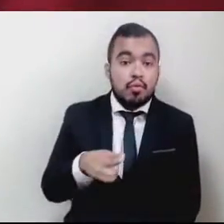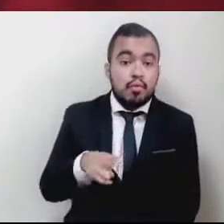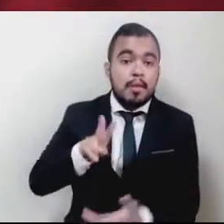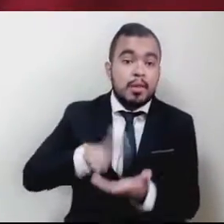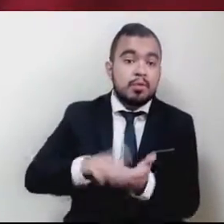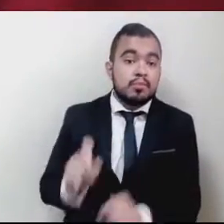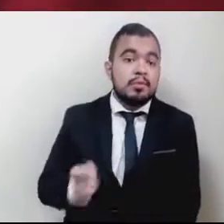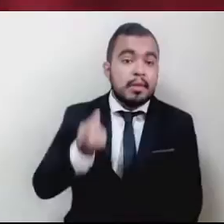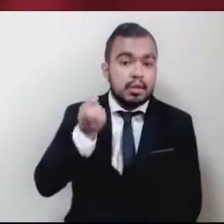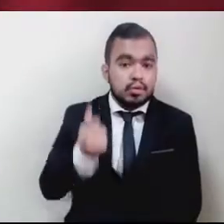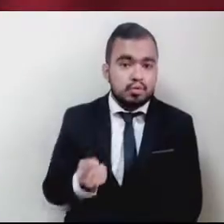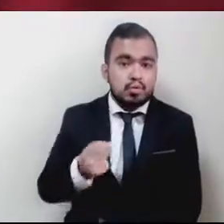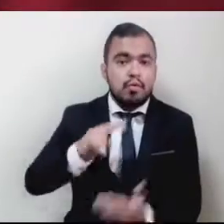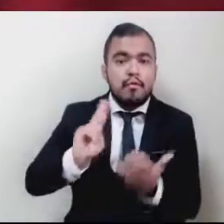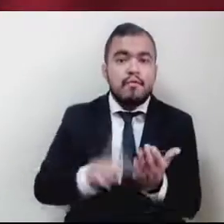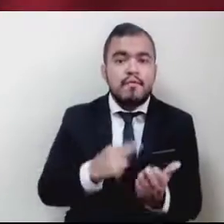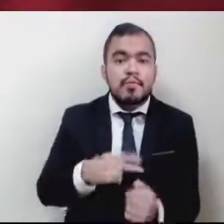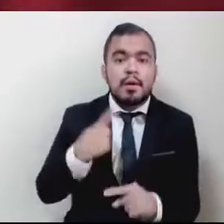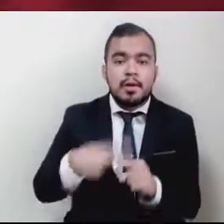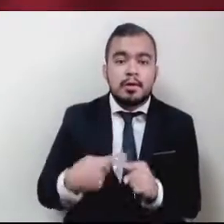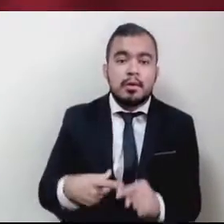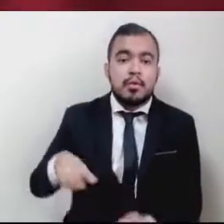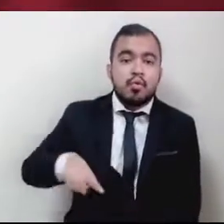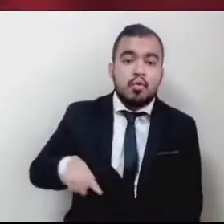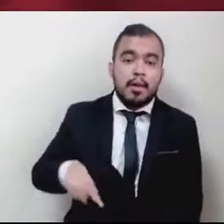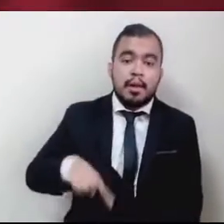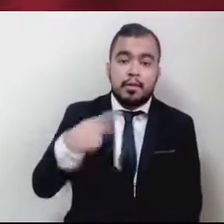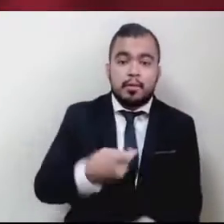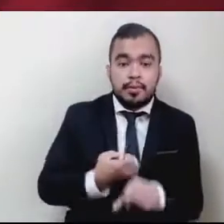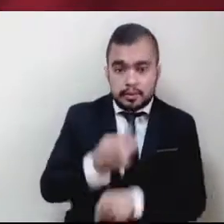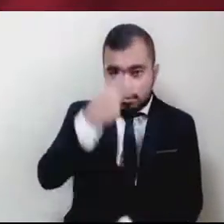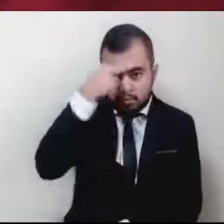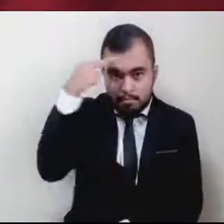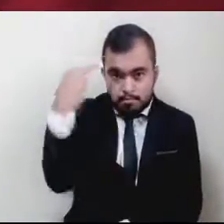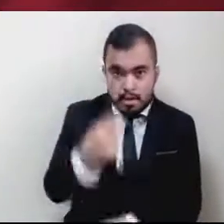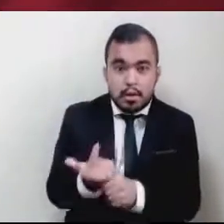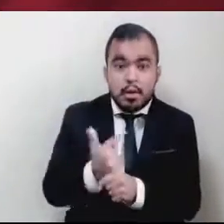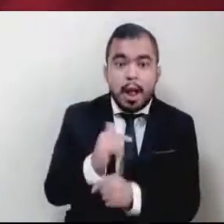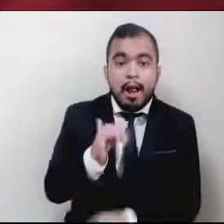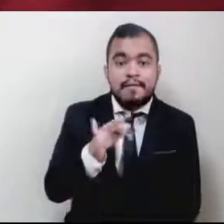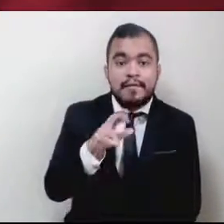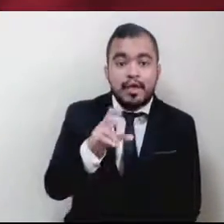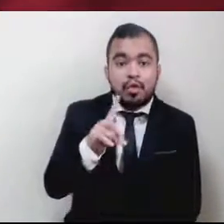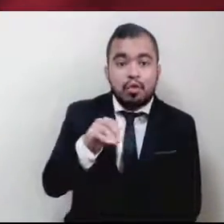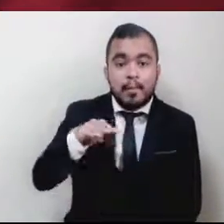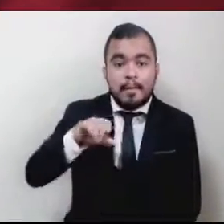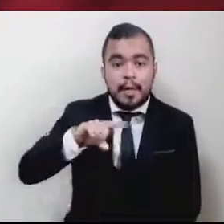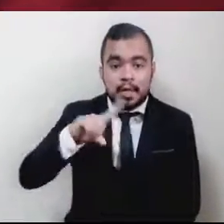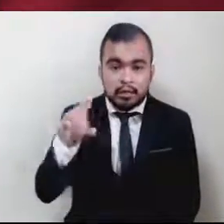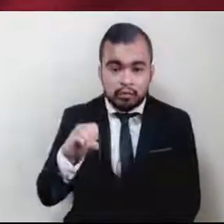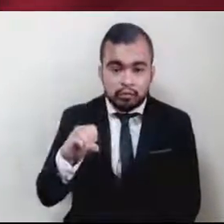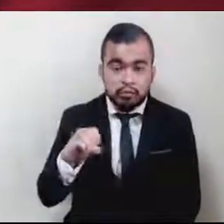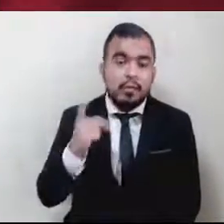2021, firma el gobernador constitucional del Estado de México, licenciado Alfredo del Mazo Maza. Sería cuanto, diputada presidenta.